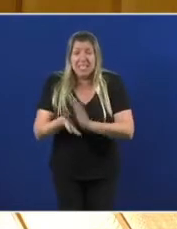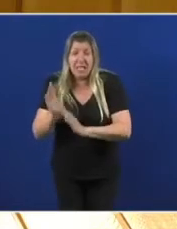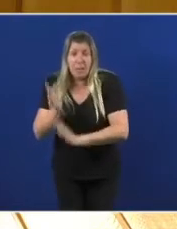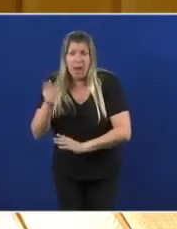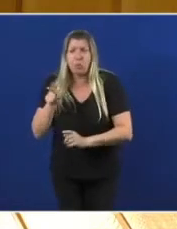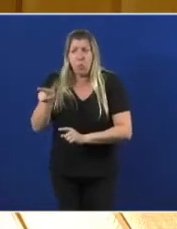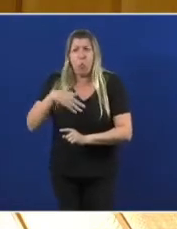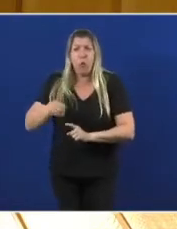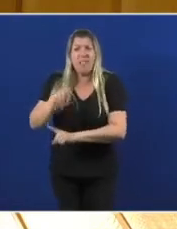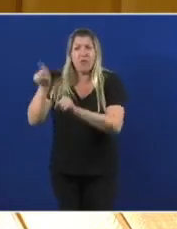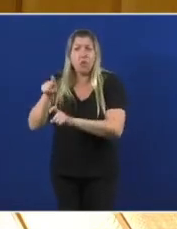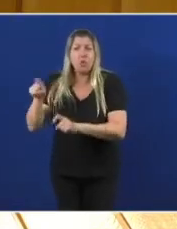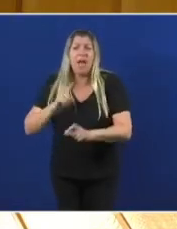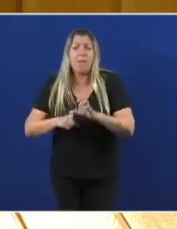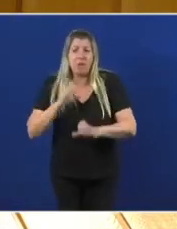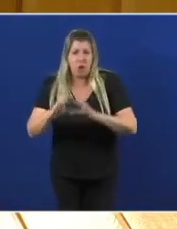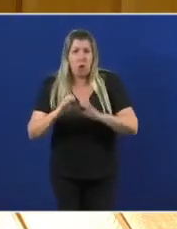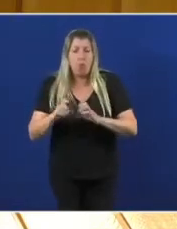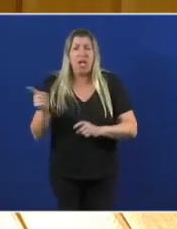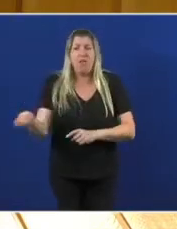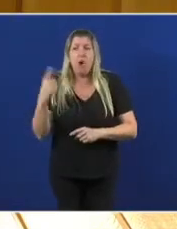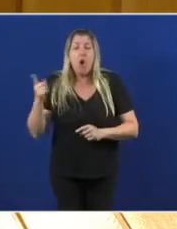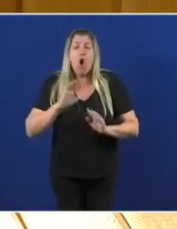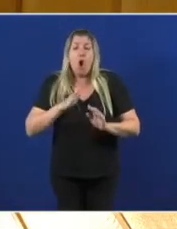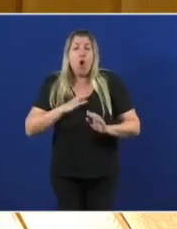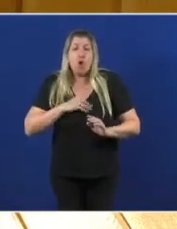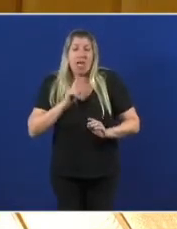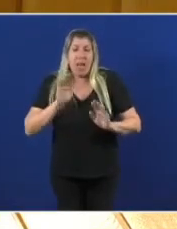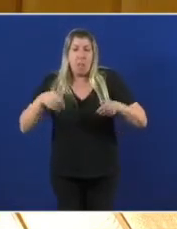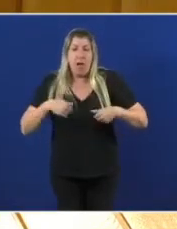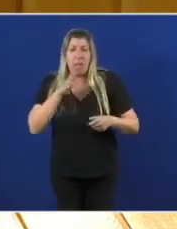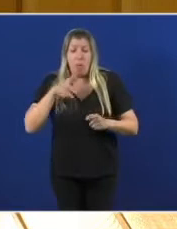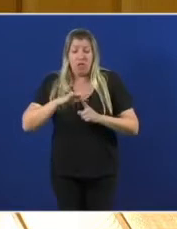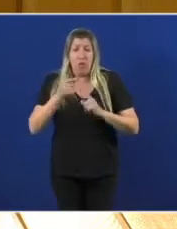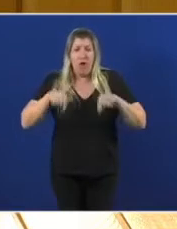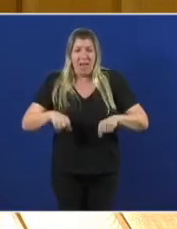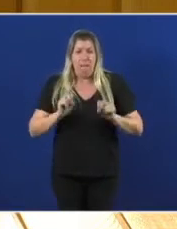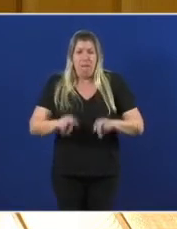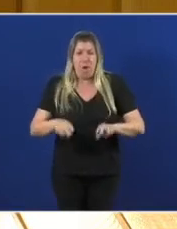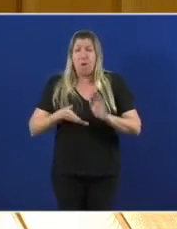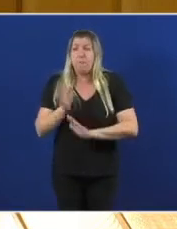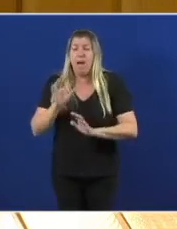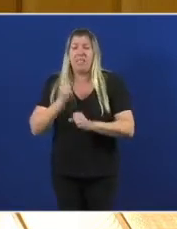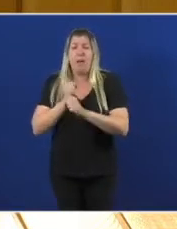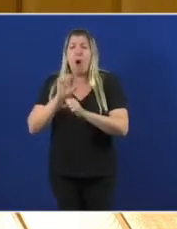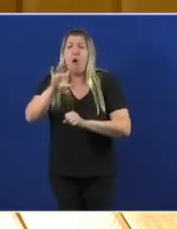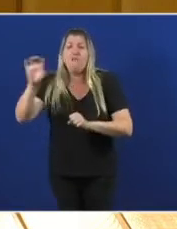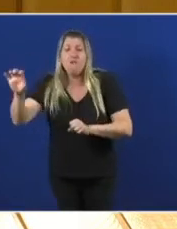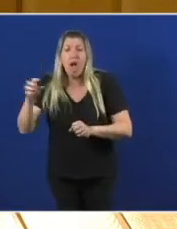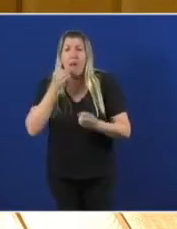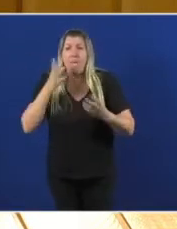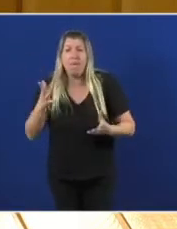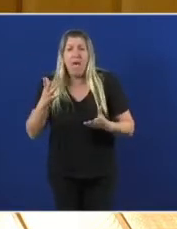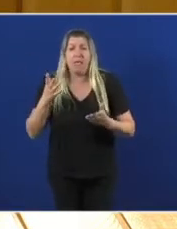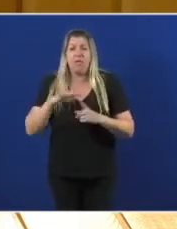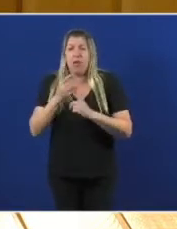consultar nos medios de comunicación e o responsable dunha xigantesca onda migratoria desde a